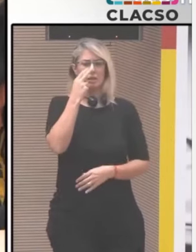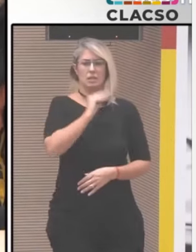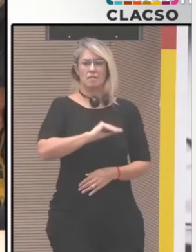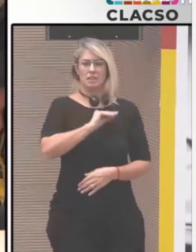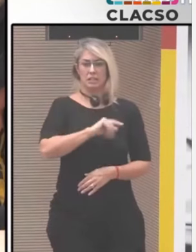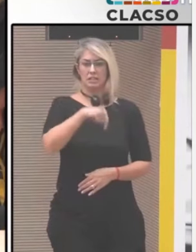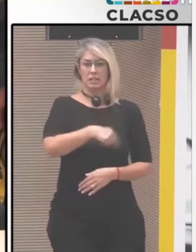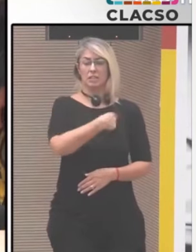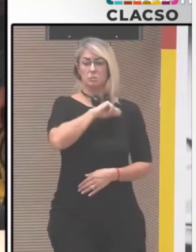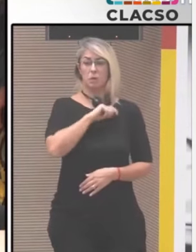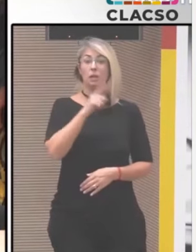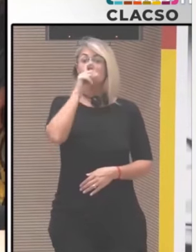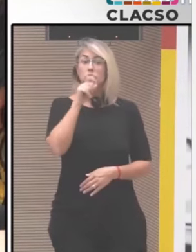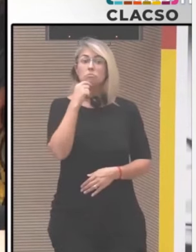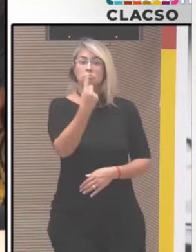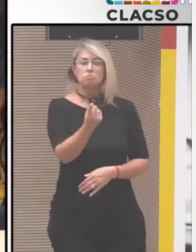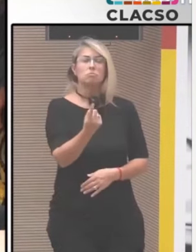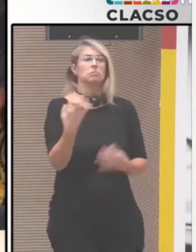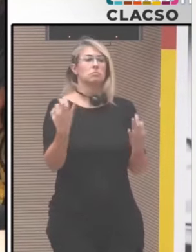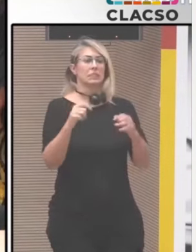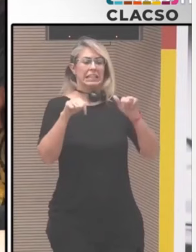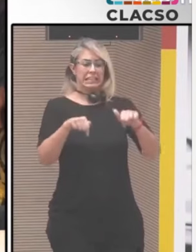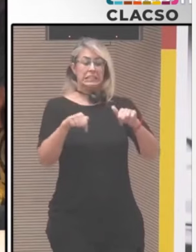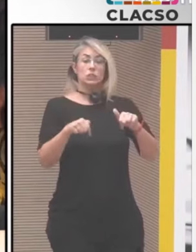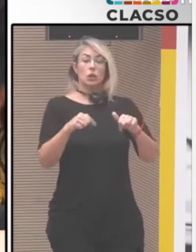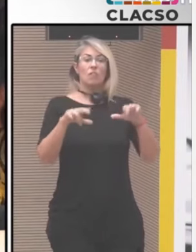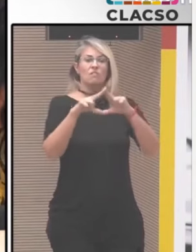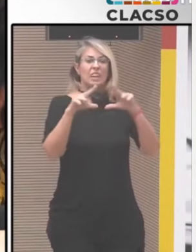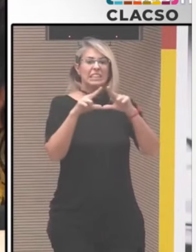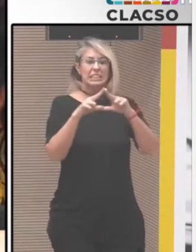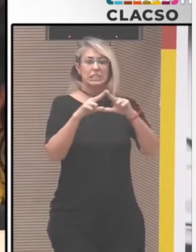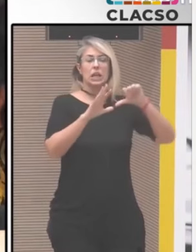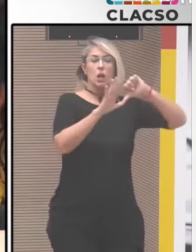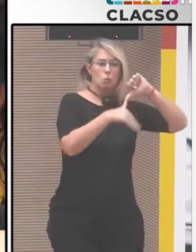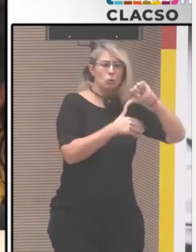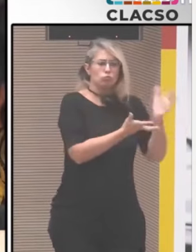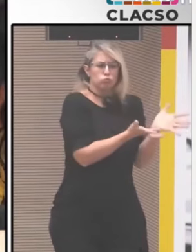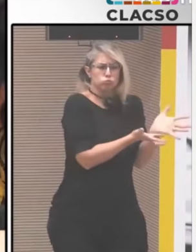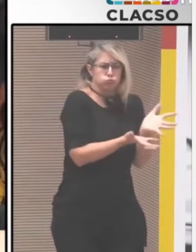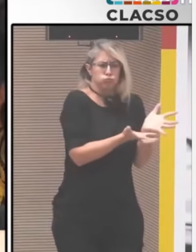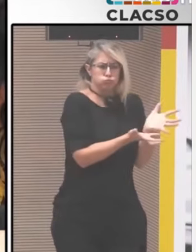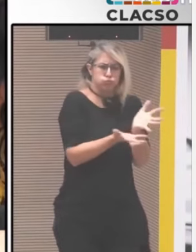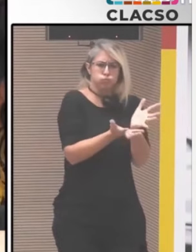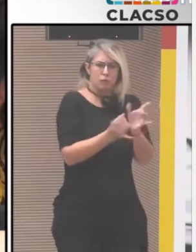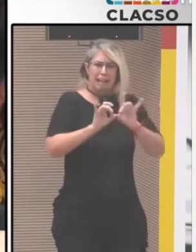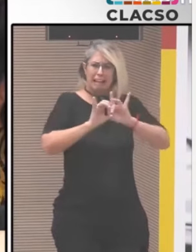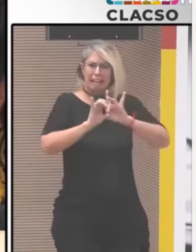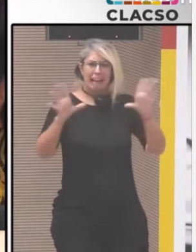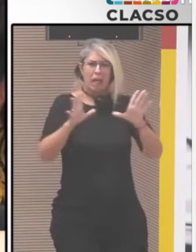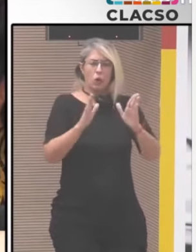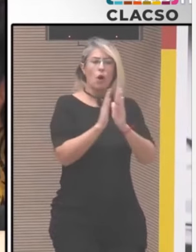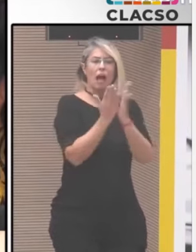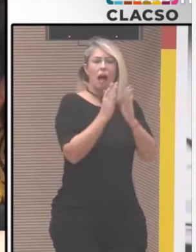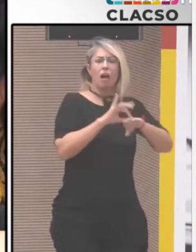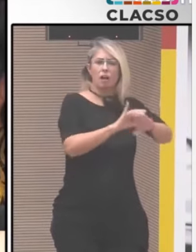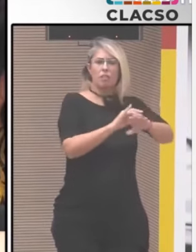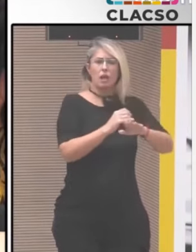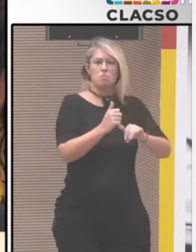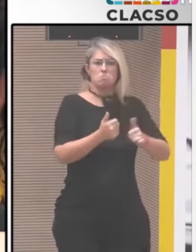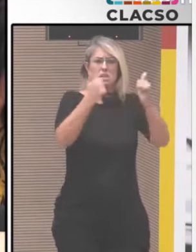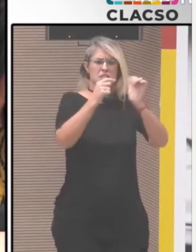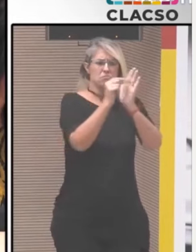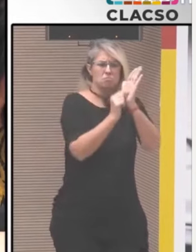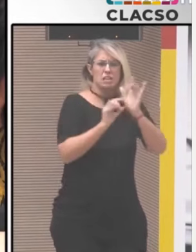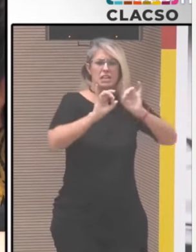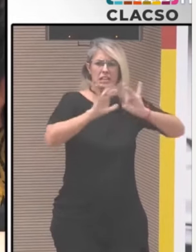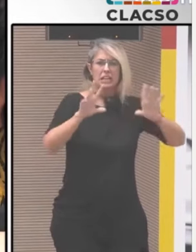esta necesidad de construcción de diálogos sociales. Bien, bien interesante. Bueno, le recordamos a la gente que para ver el